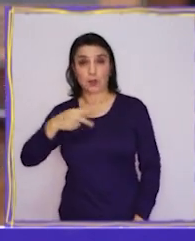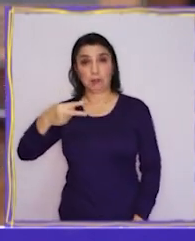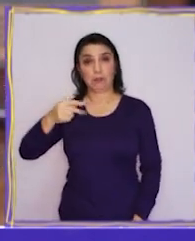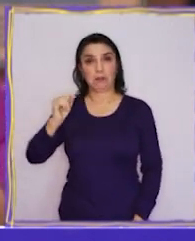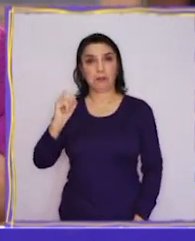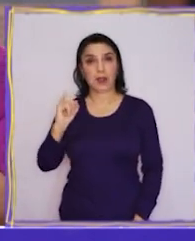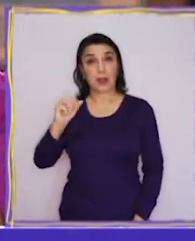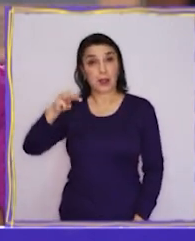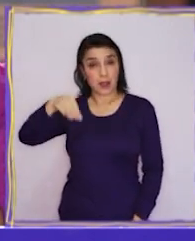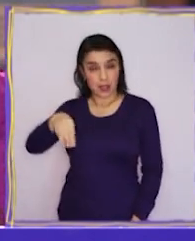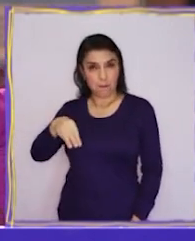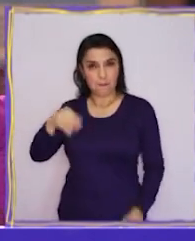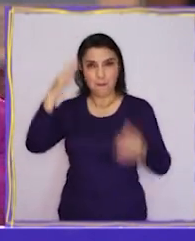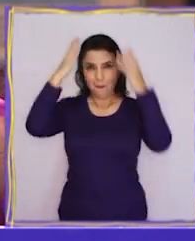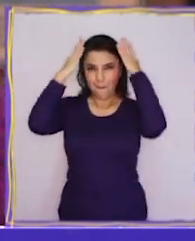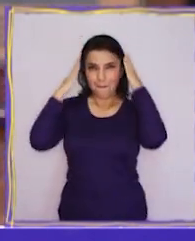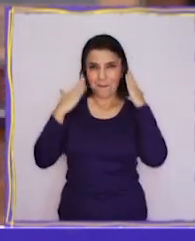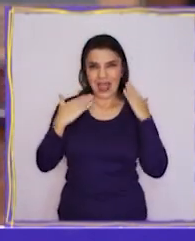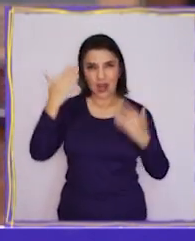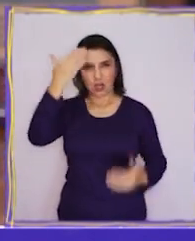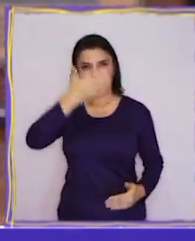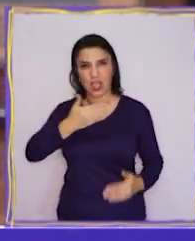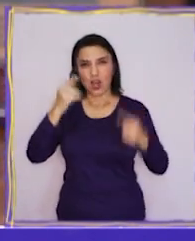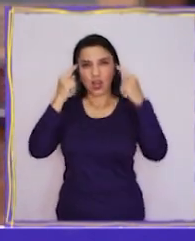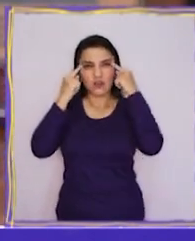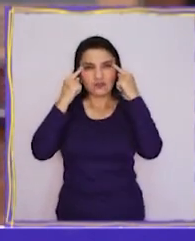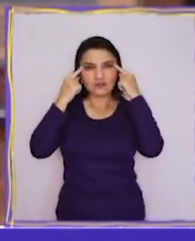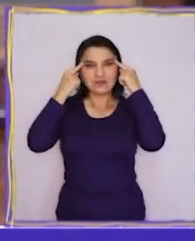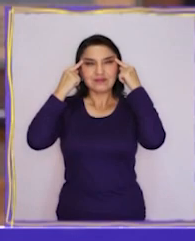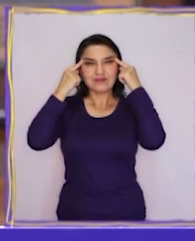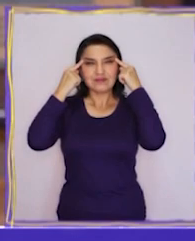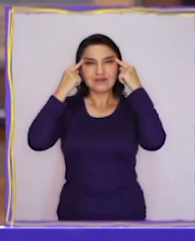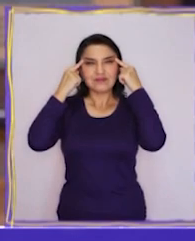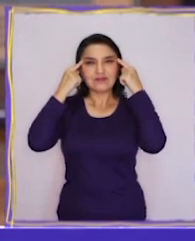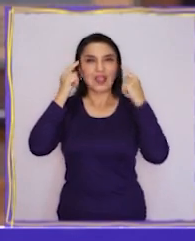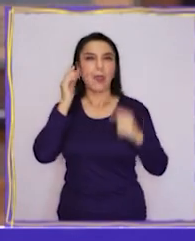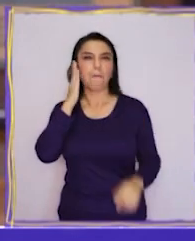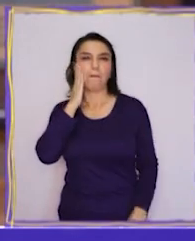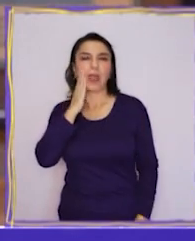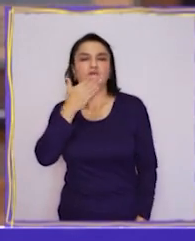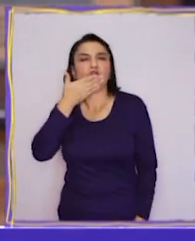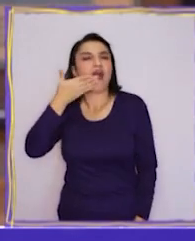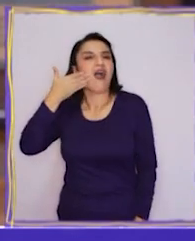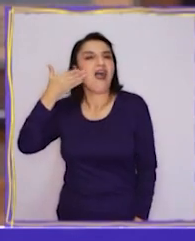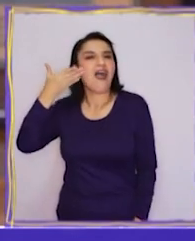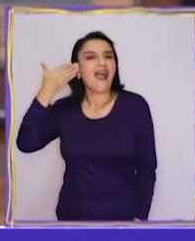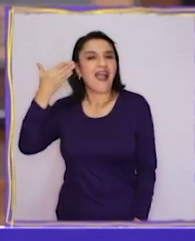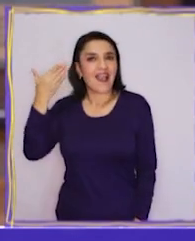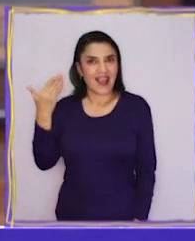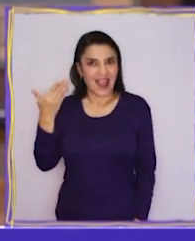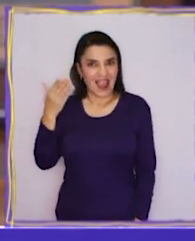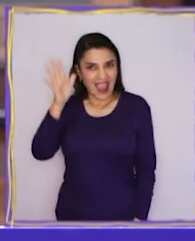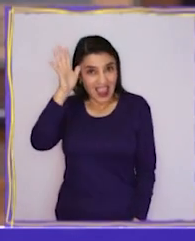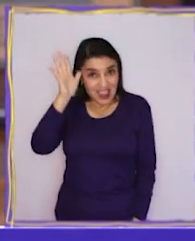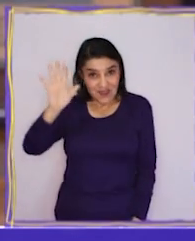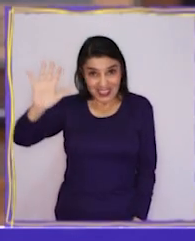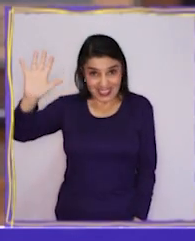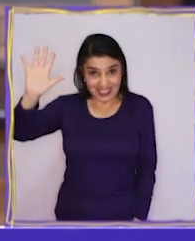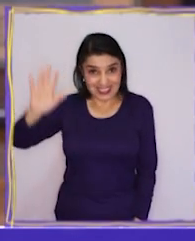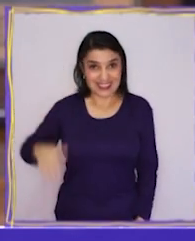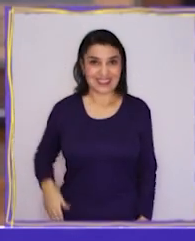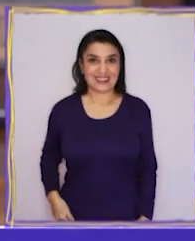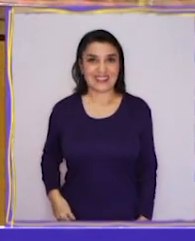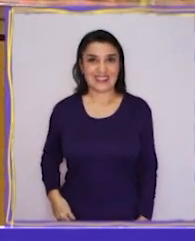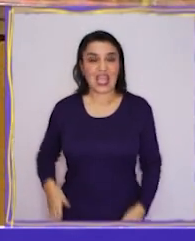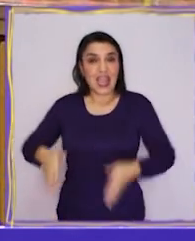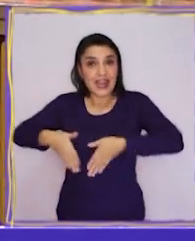Ella tiene el pelo negro, los ojos rasgados y una piel muy blanca. ¿Se la están imaginando?